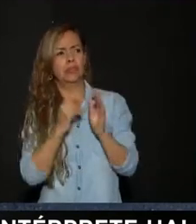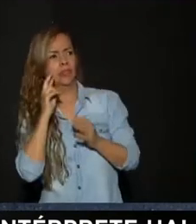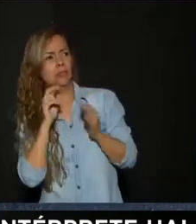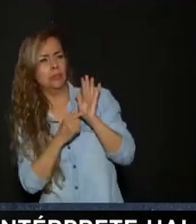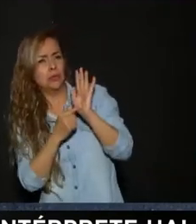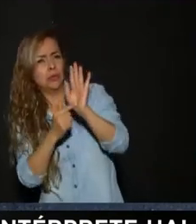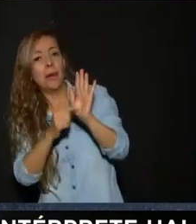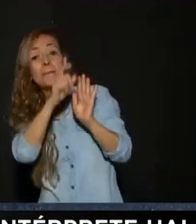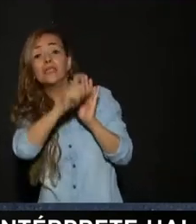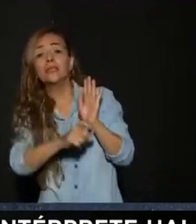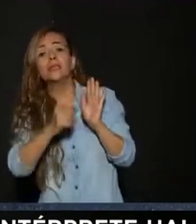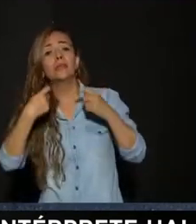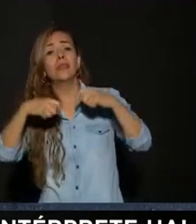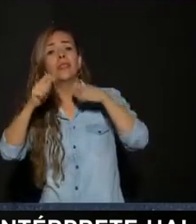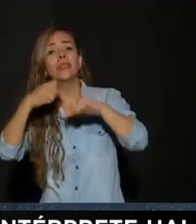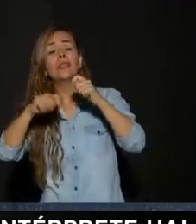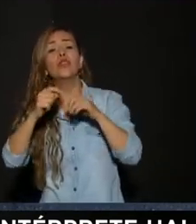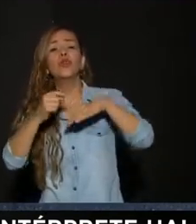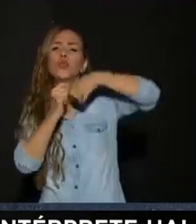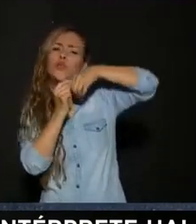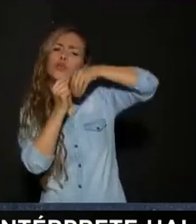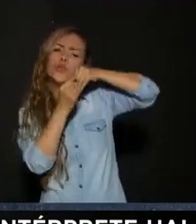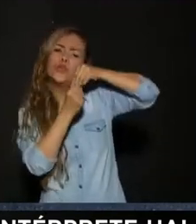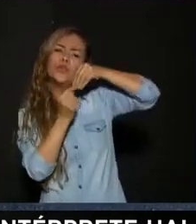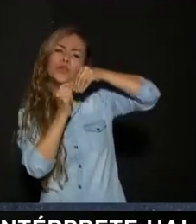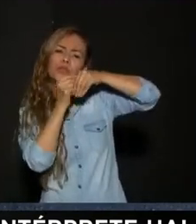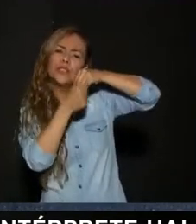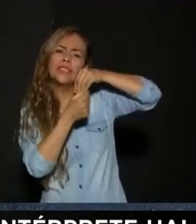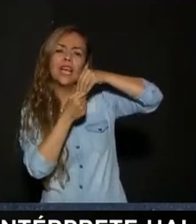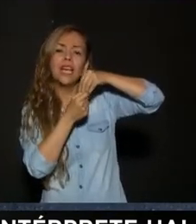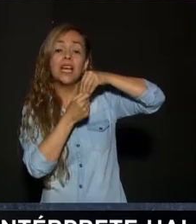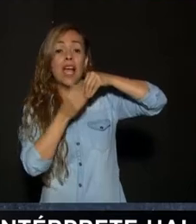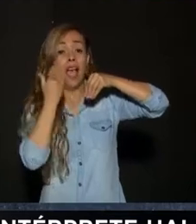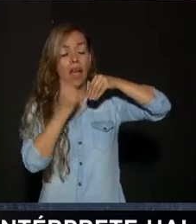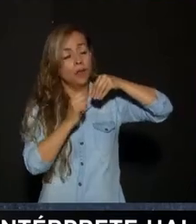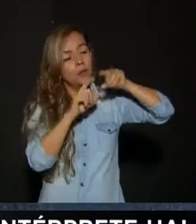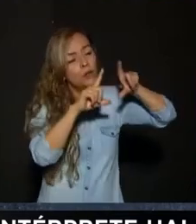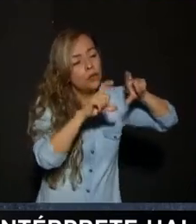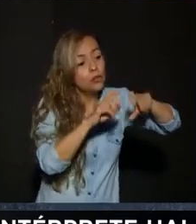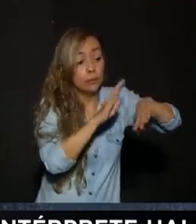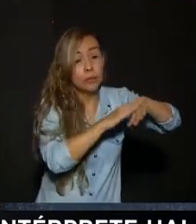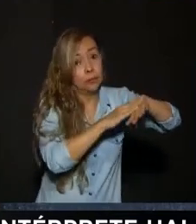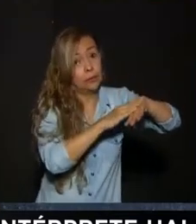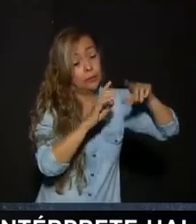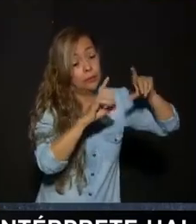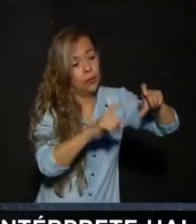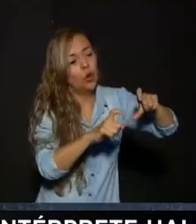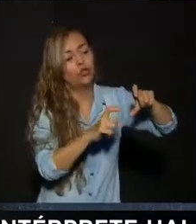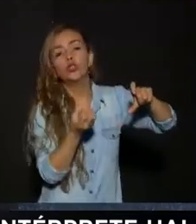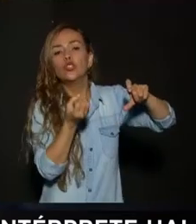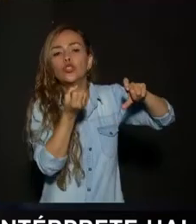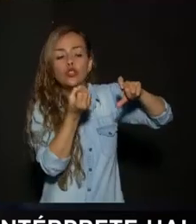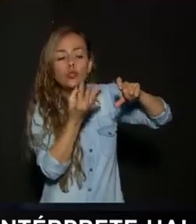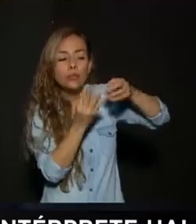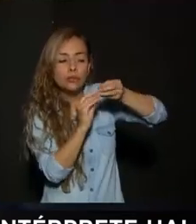Una persona Que vendía fresas Entonces ya sabes Le compré las fresas A este señor Entonces le tomó Una fotico Obviamente con la autorización De él La publicó Con el número Con